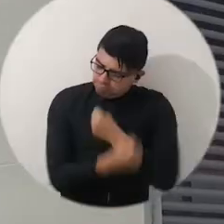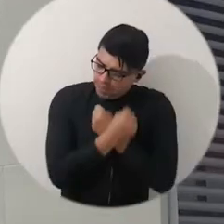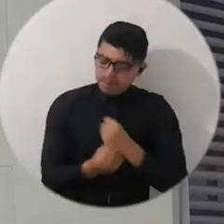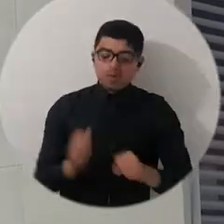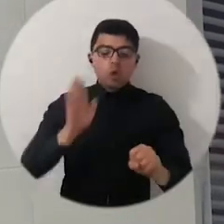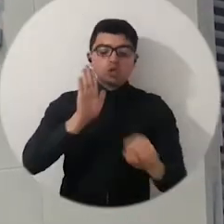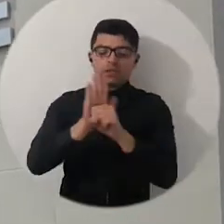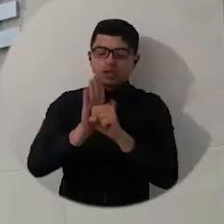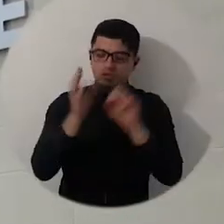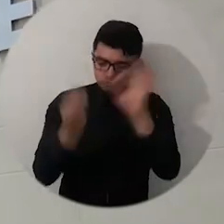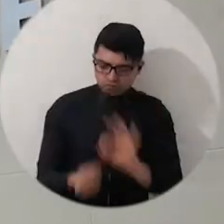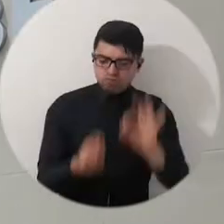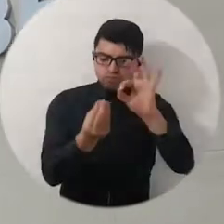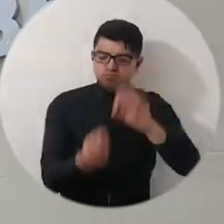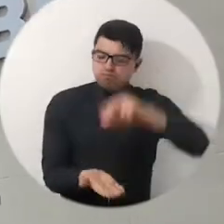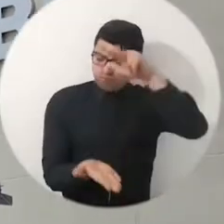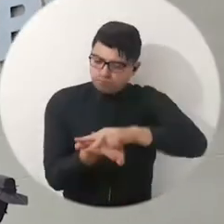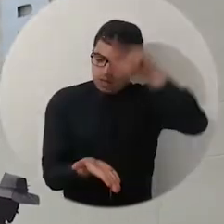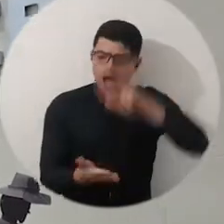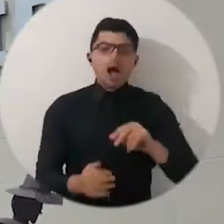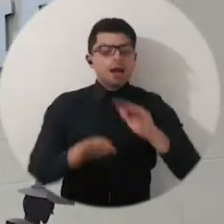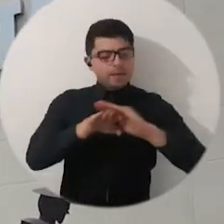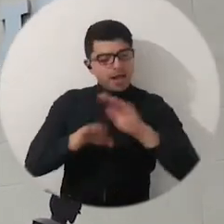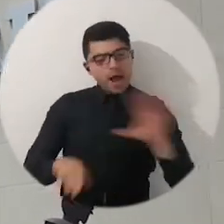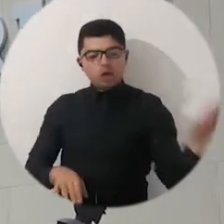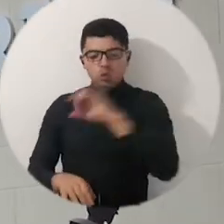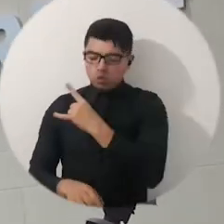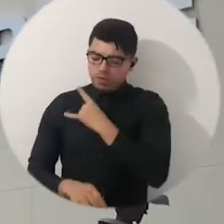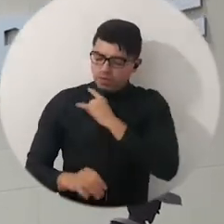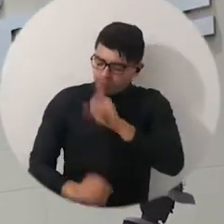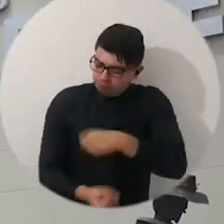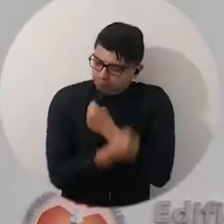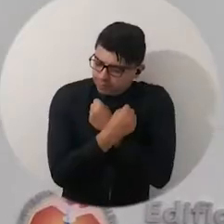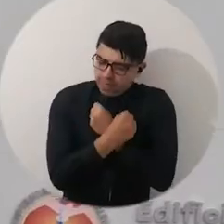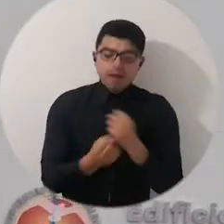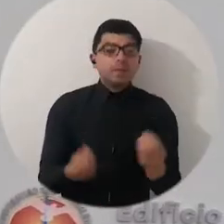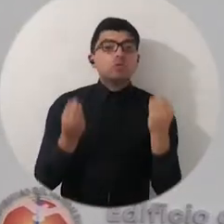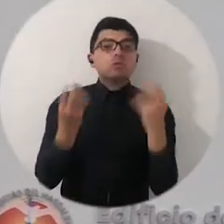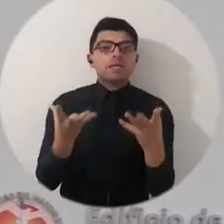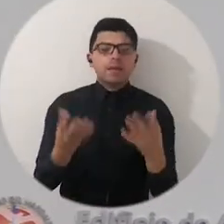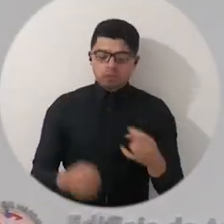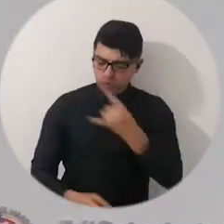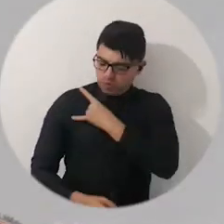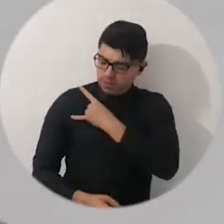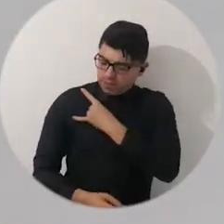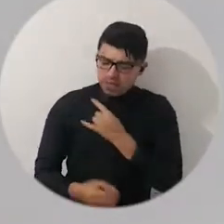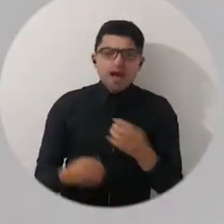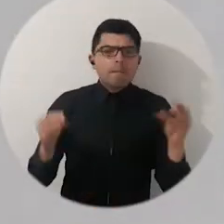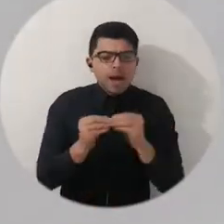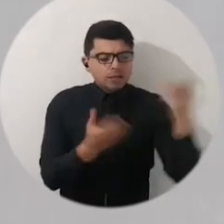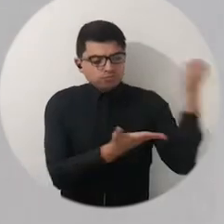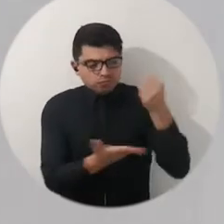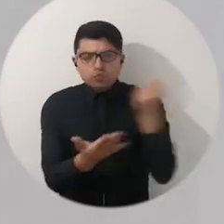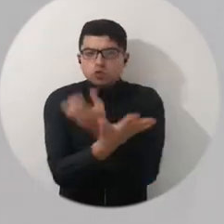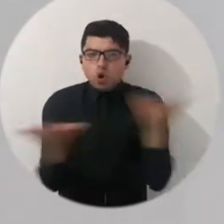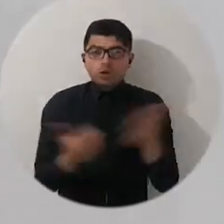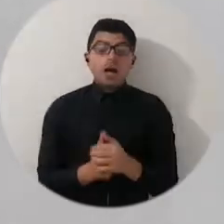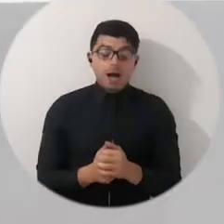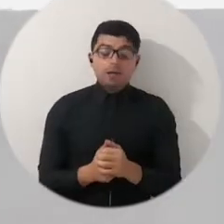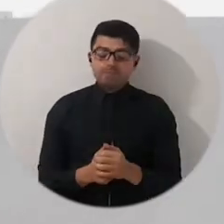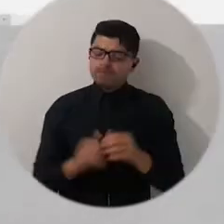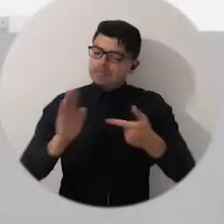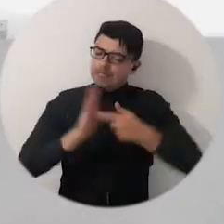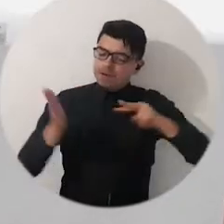amor. Este sello de calidad nos invita a todos a que sigamos queriendo la universidad, a que aportemos a la universidad también más recursos.